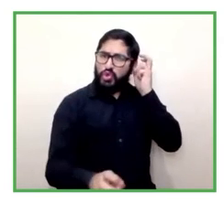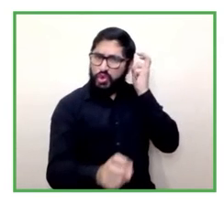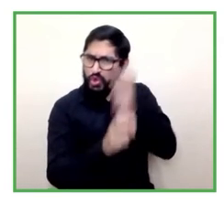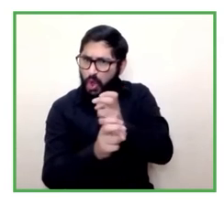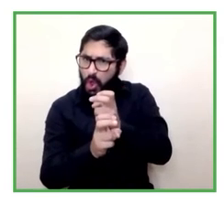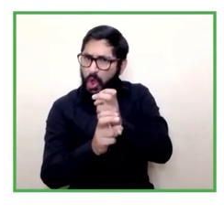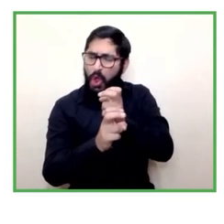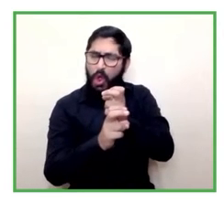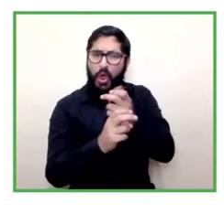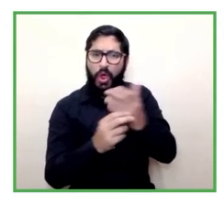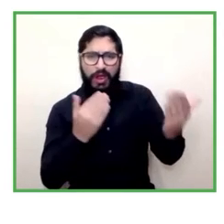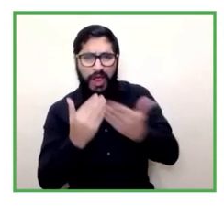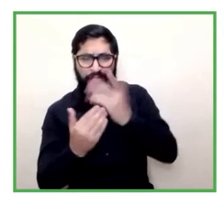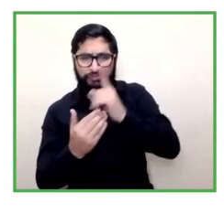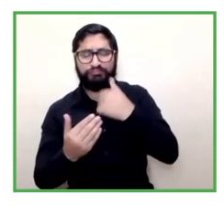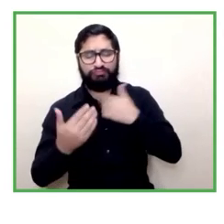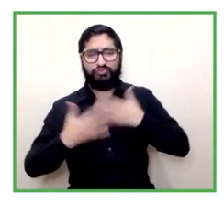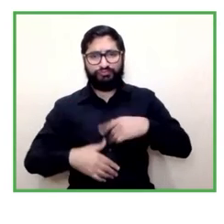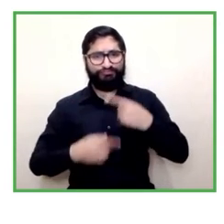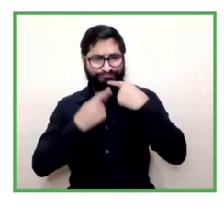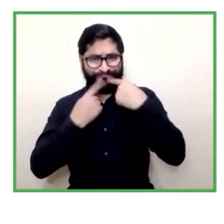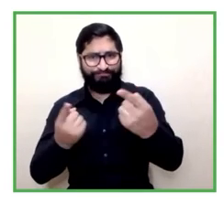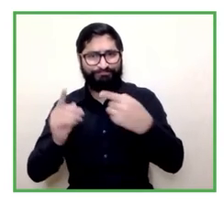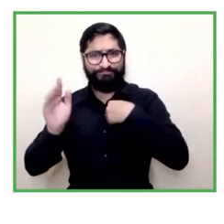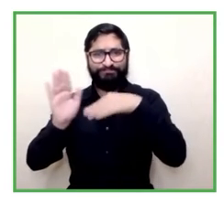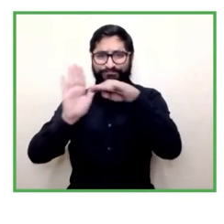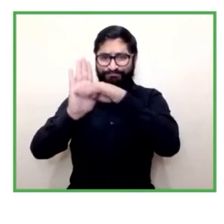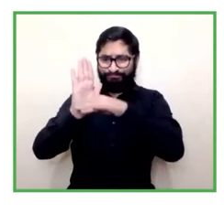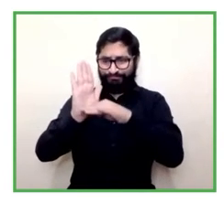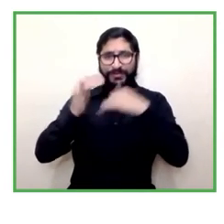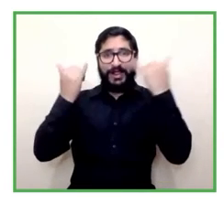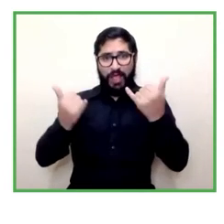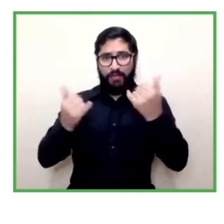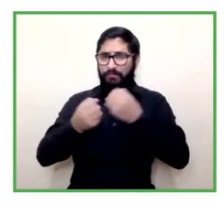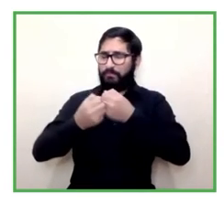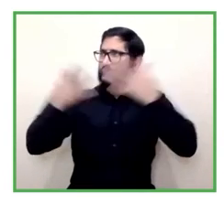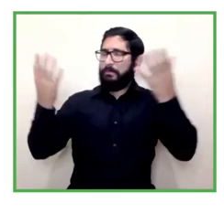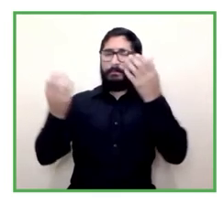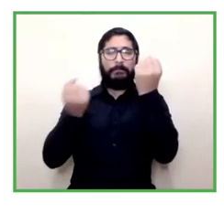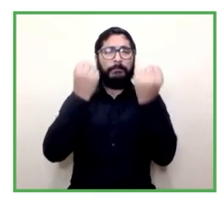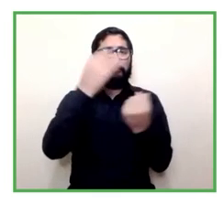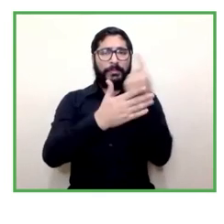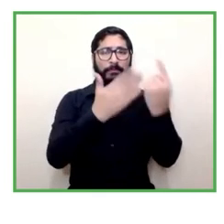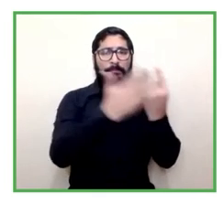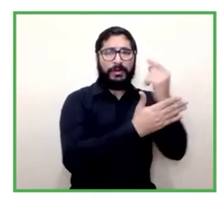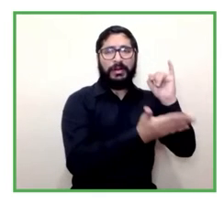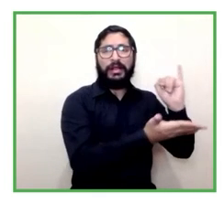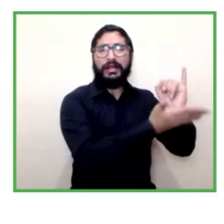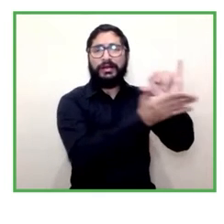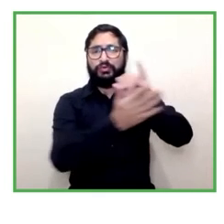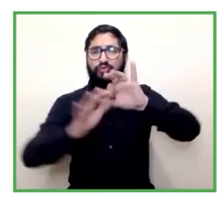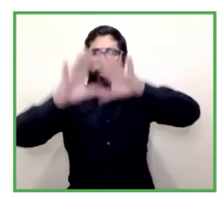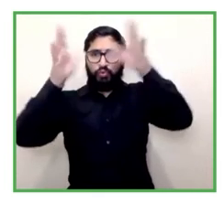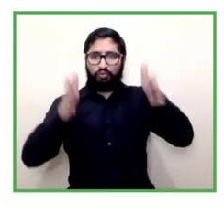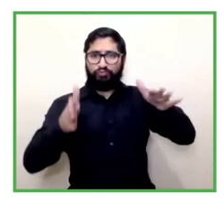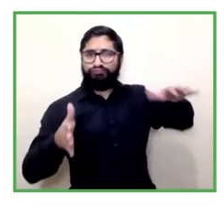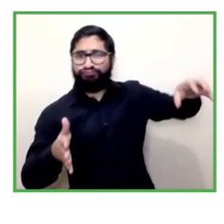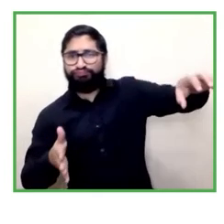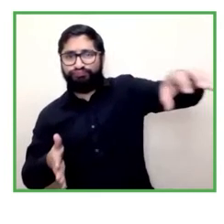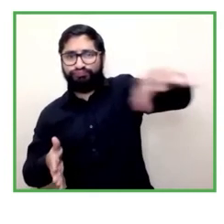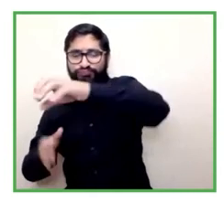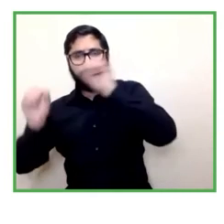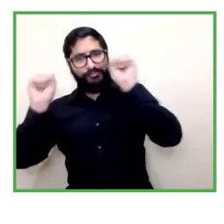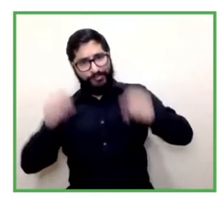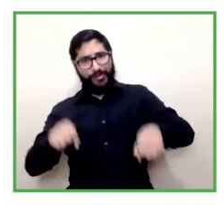presentación hoy día muchos puestos de trabajo se han perdido hay que salir a buscar empresas nuevamente como que hubiéramos partido de cero con la ley de